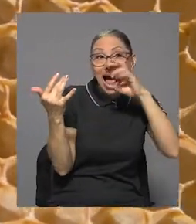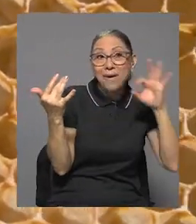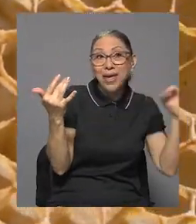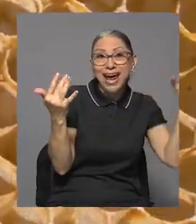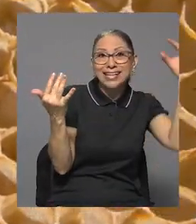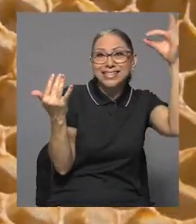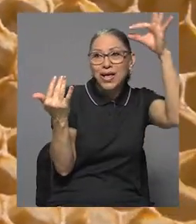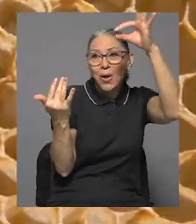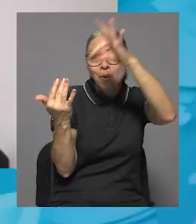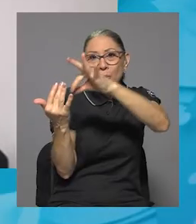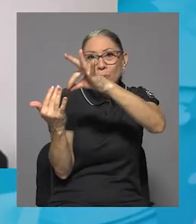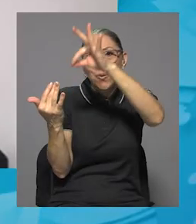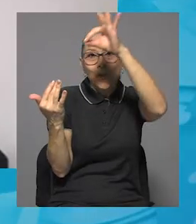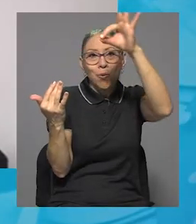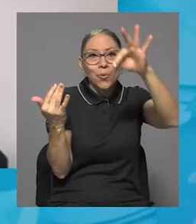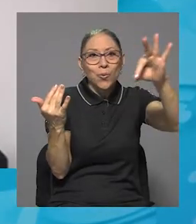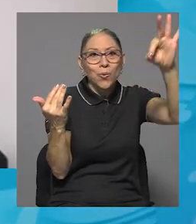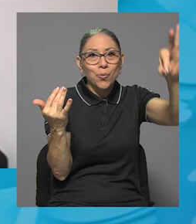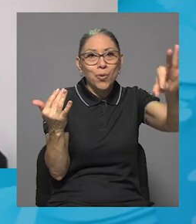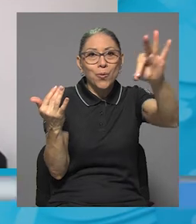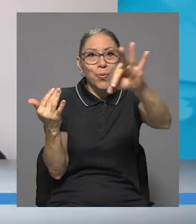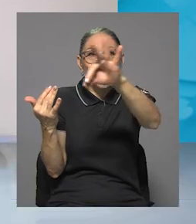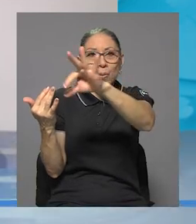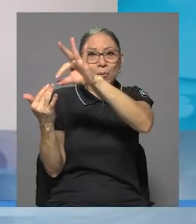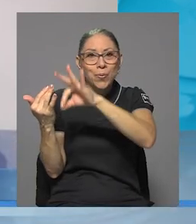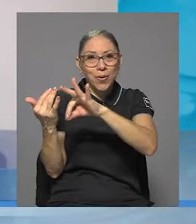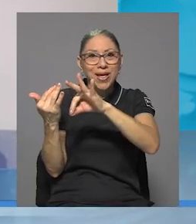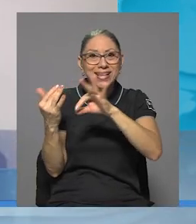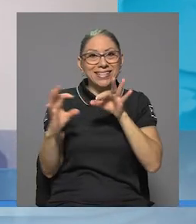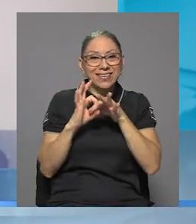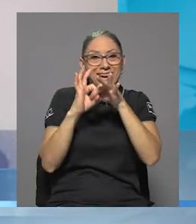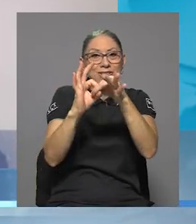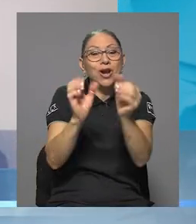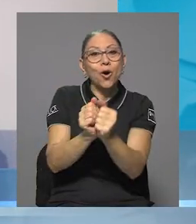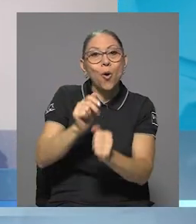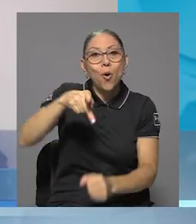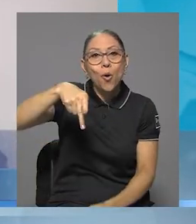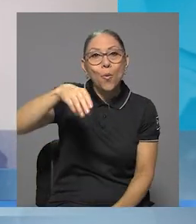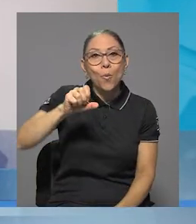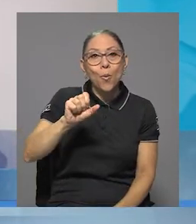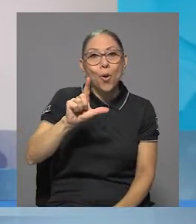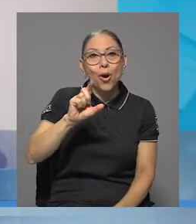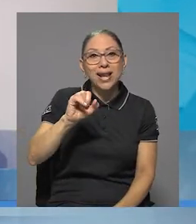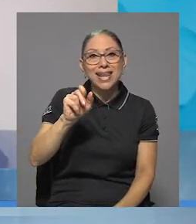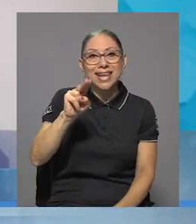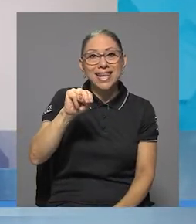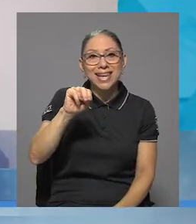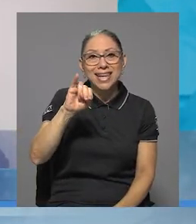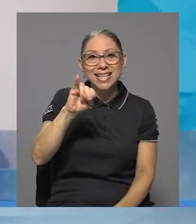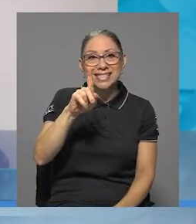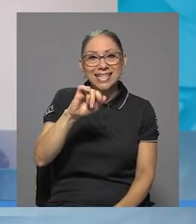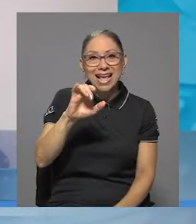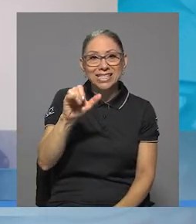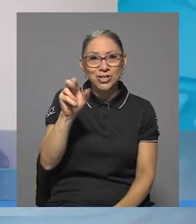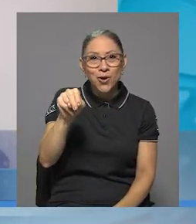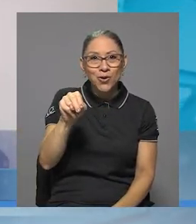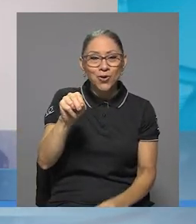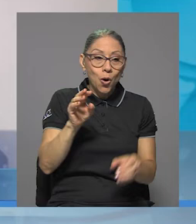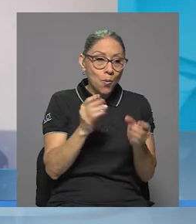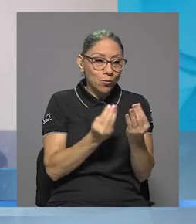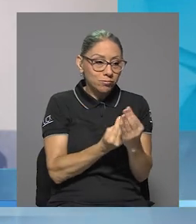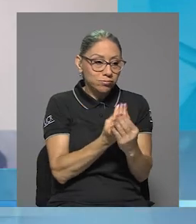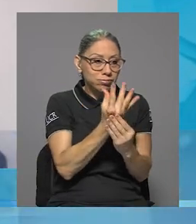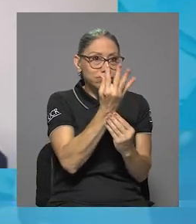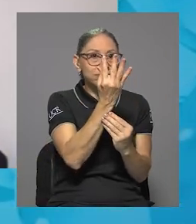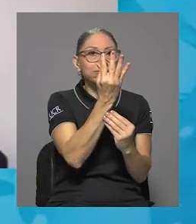relacionan mucho con la polinización por abejas, tanto cultivadas como plantas silvestres. Y la idea de eso es que la